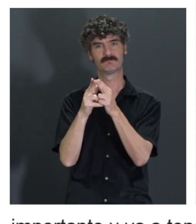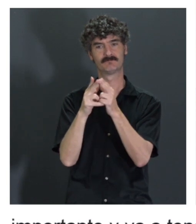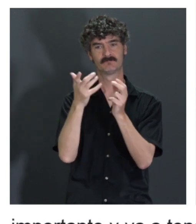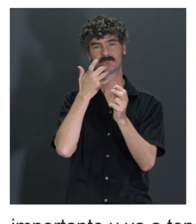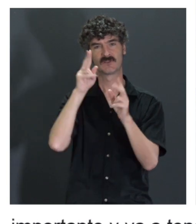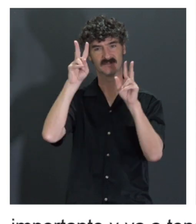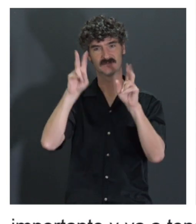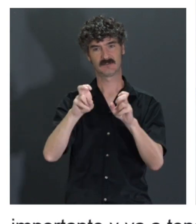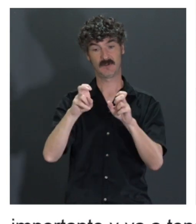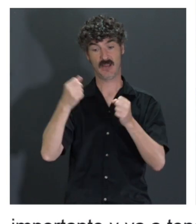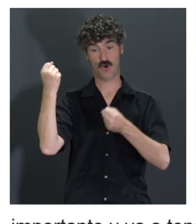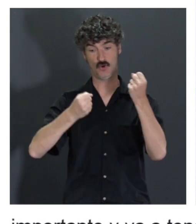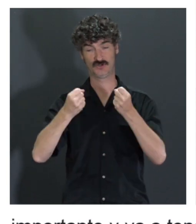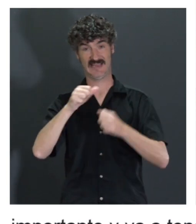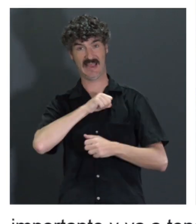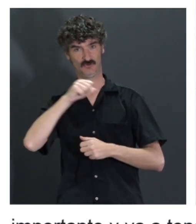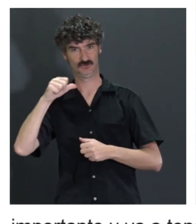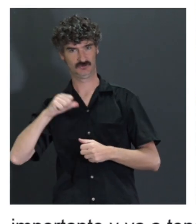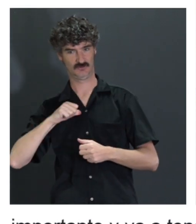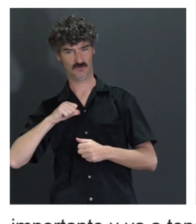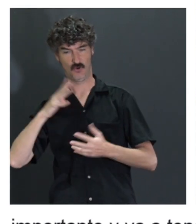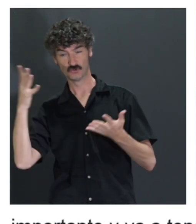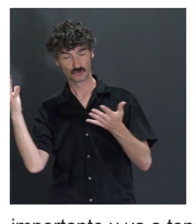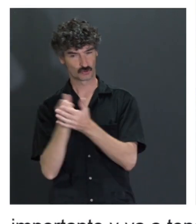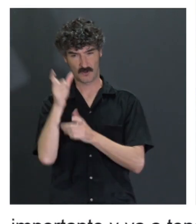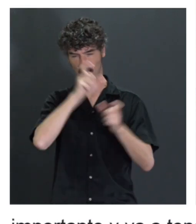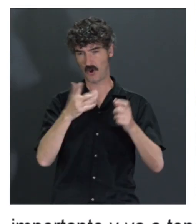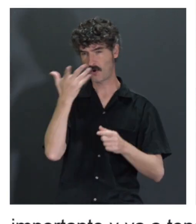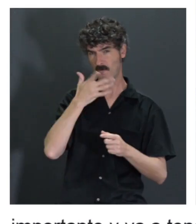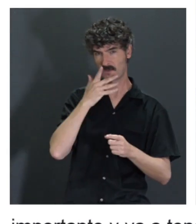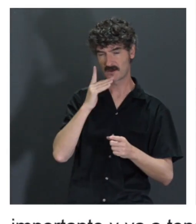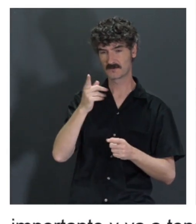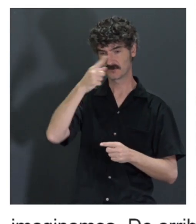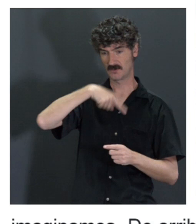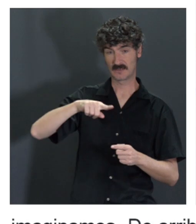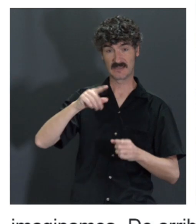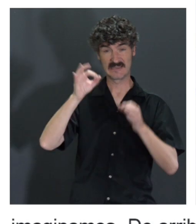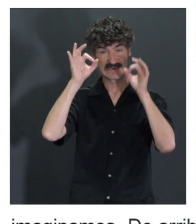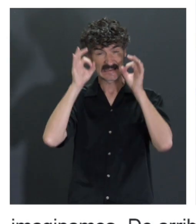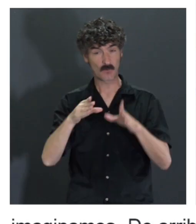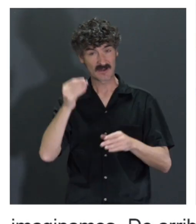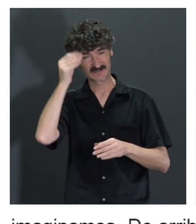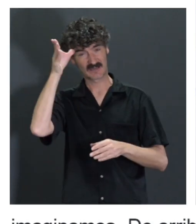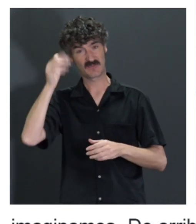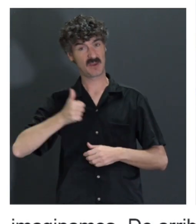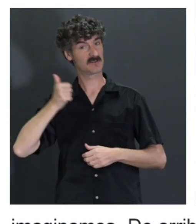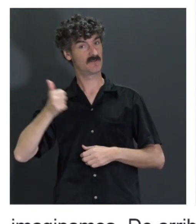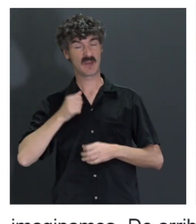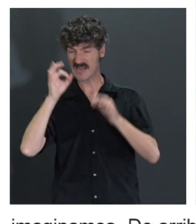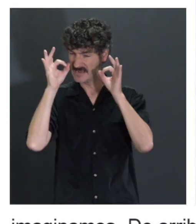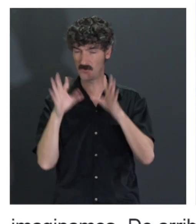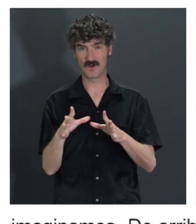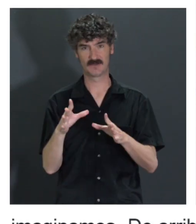por la llegada del vehículo autónomo todos los sectores y es igual que la inteligencia artificial. Bueno, es igual, no, es lo mismo que la inteligencia artificial